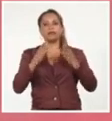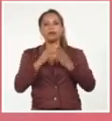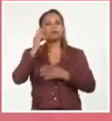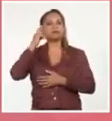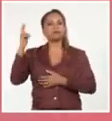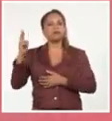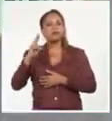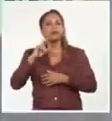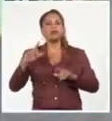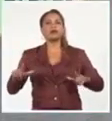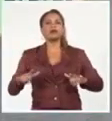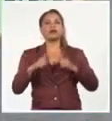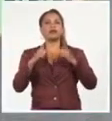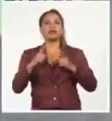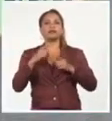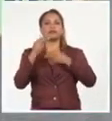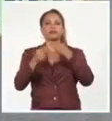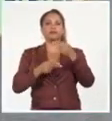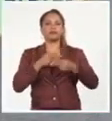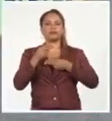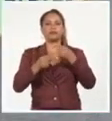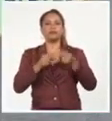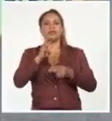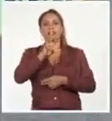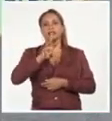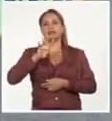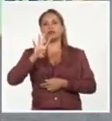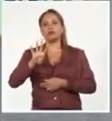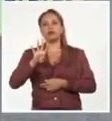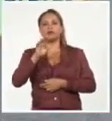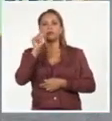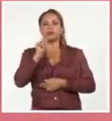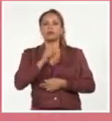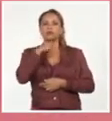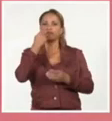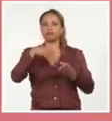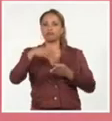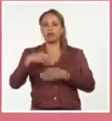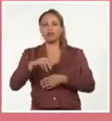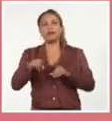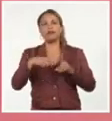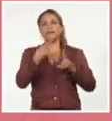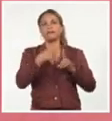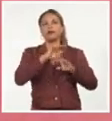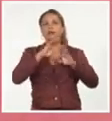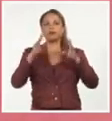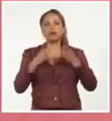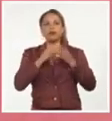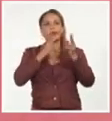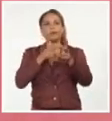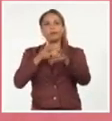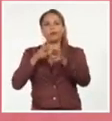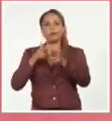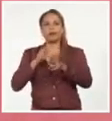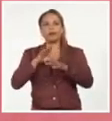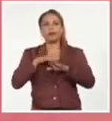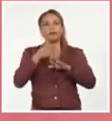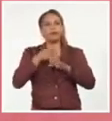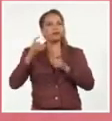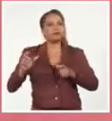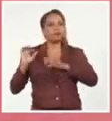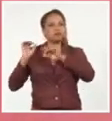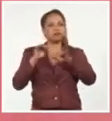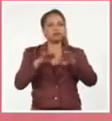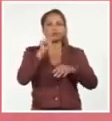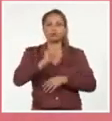emotivo pase de lista a los 34 compañeros que cayeron y a los que fueron asesinados tras sofocarse la sublevación.